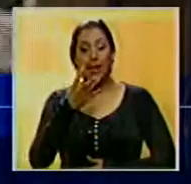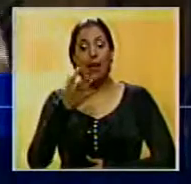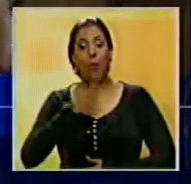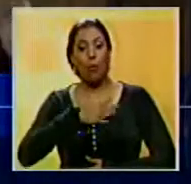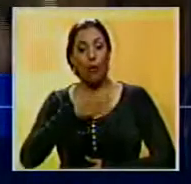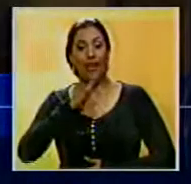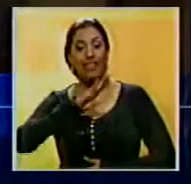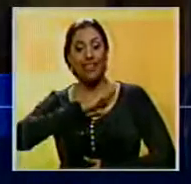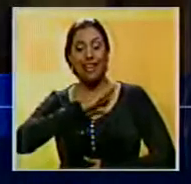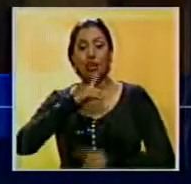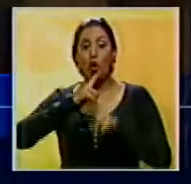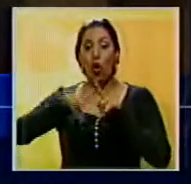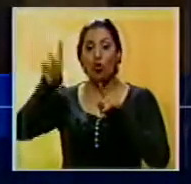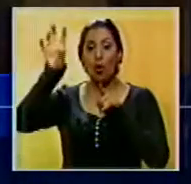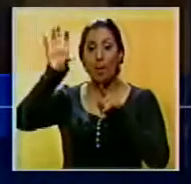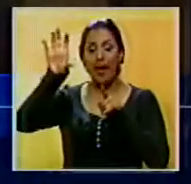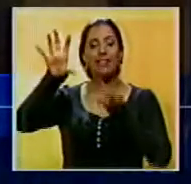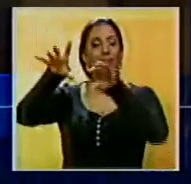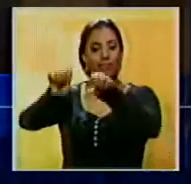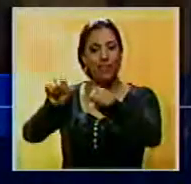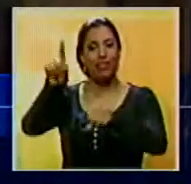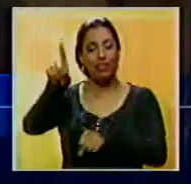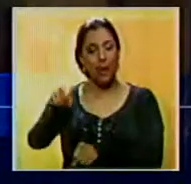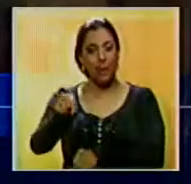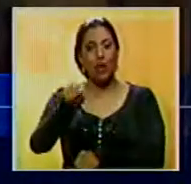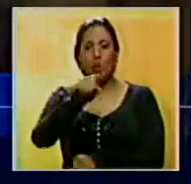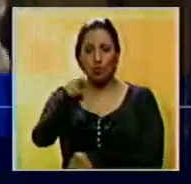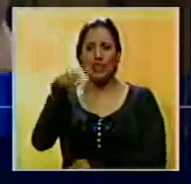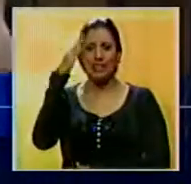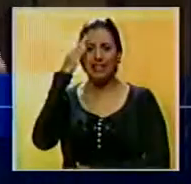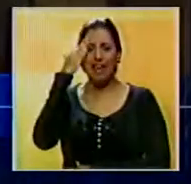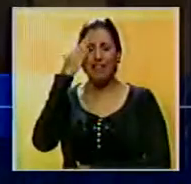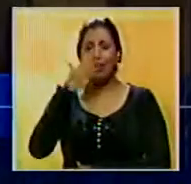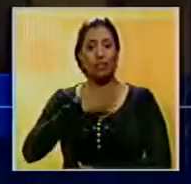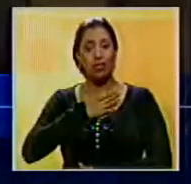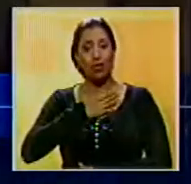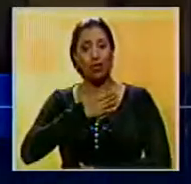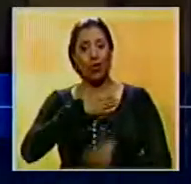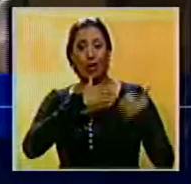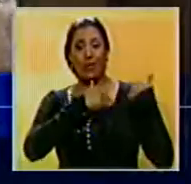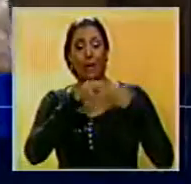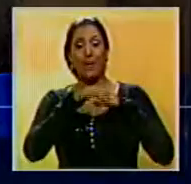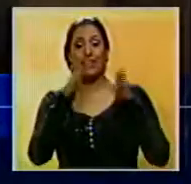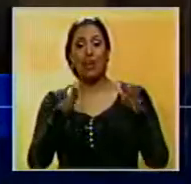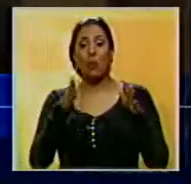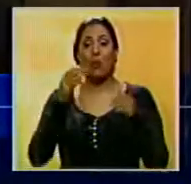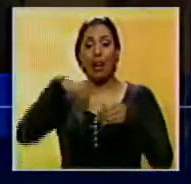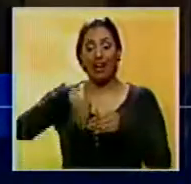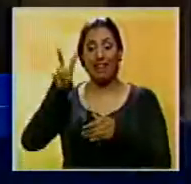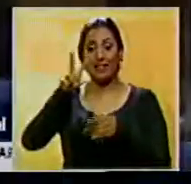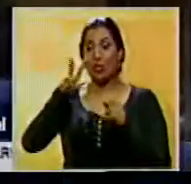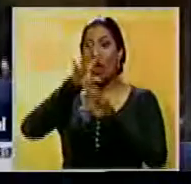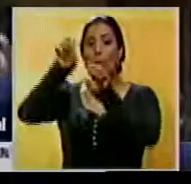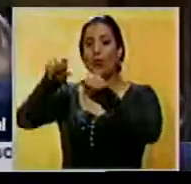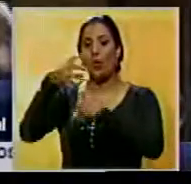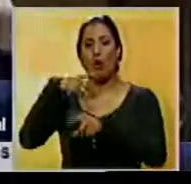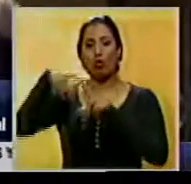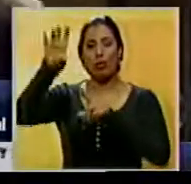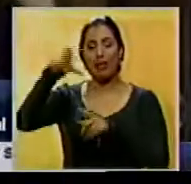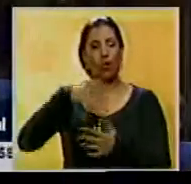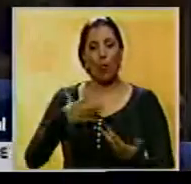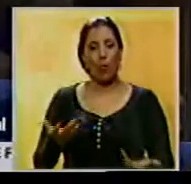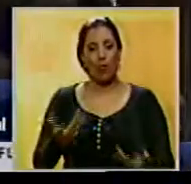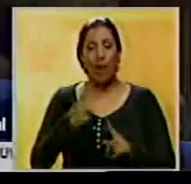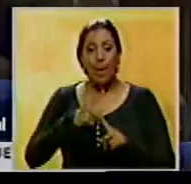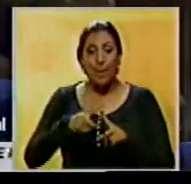que pueda tener fuera del territorio nacional. Ustedes saben que eso no depende nada más del Ministerio Público, del Estado venezolano, sino